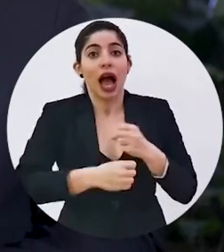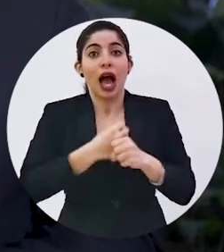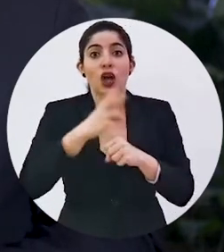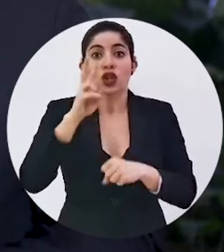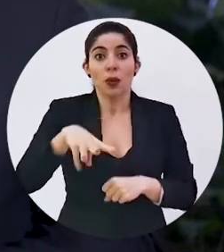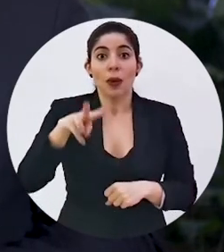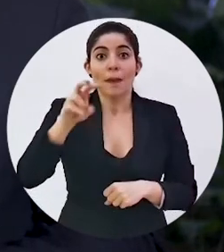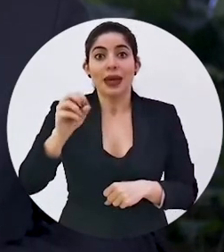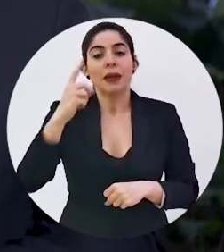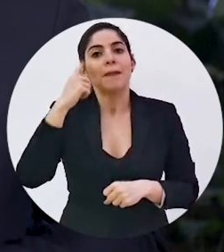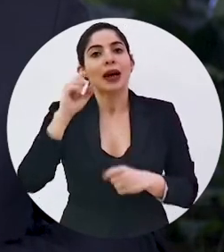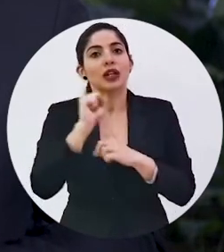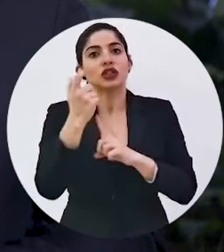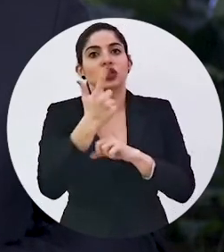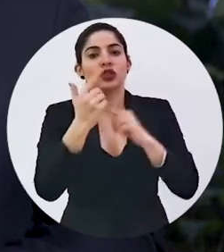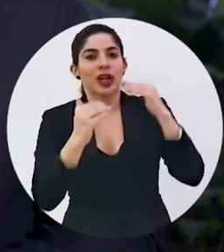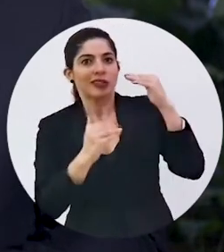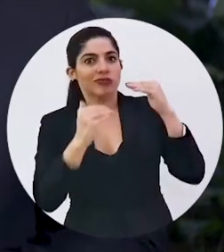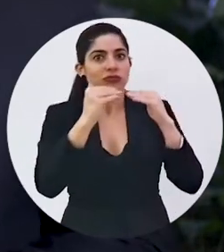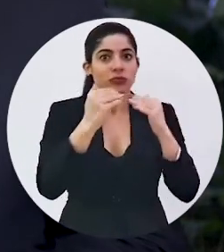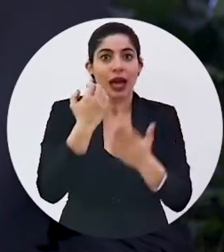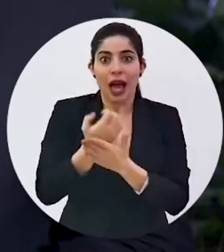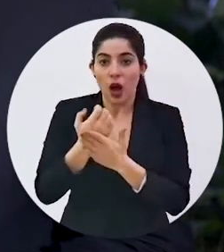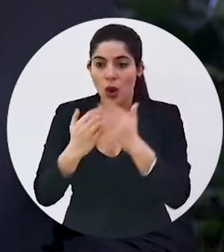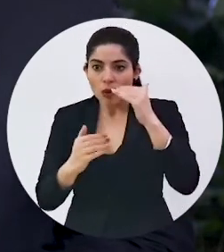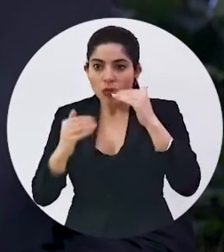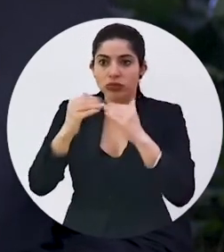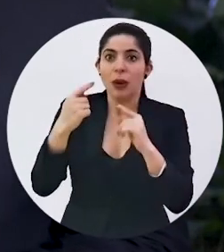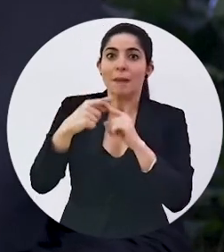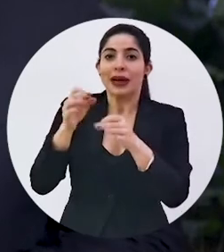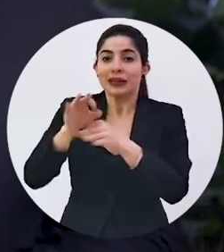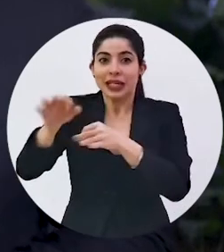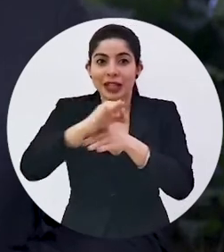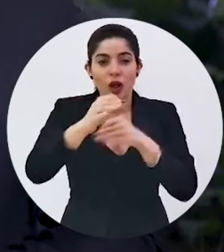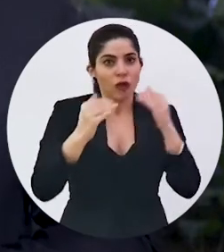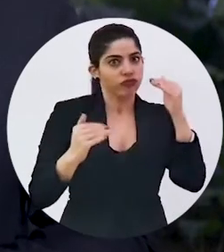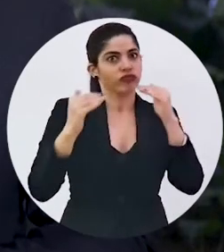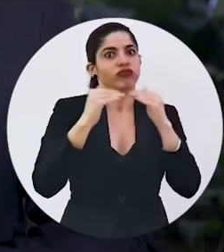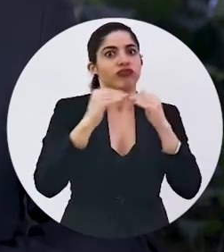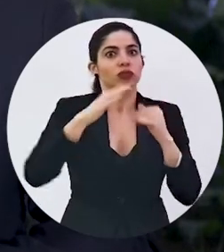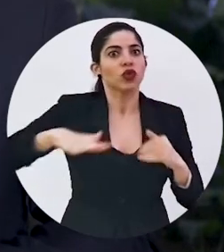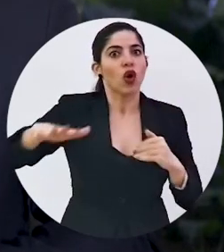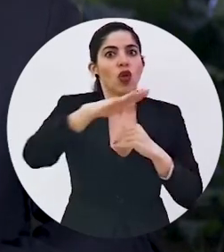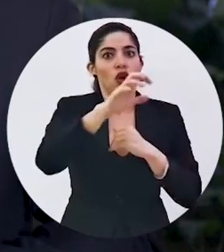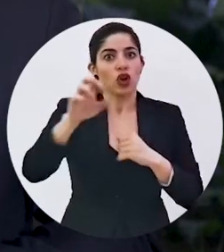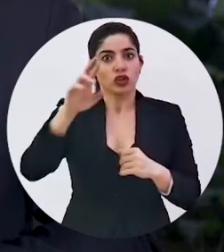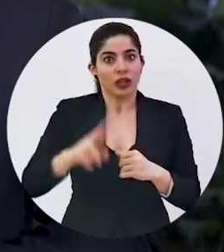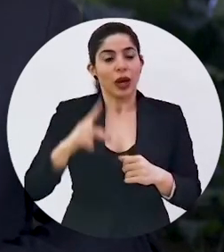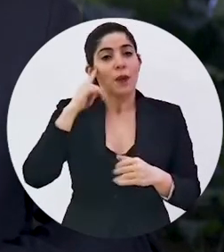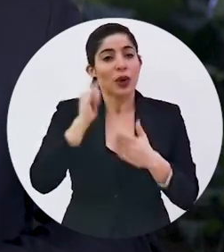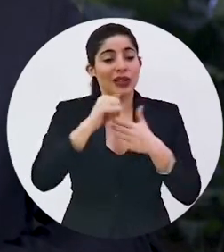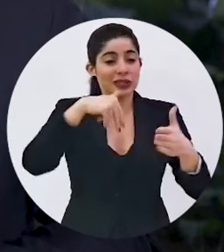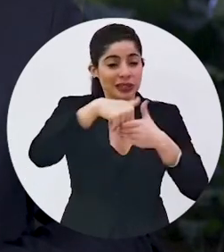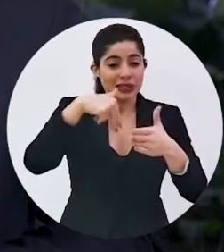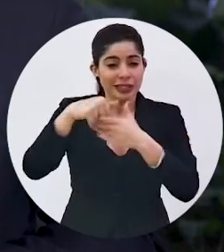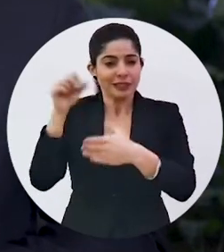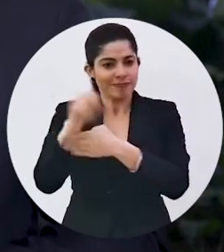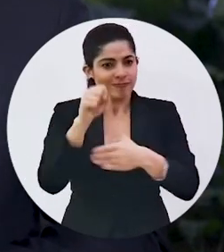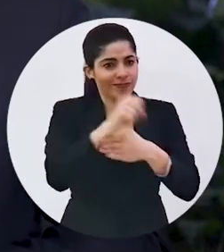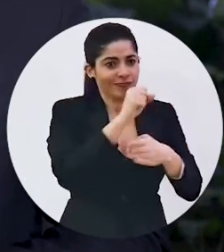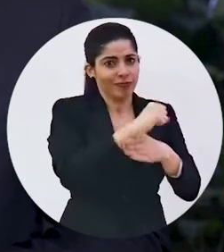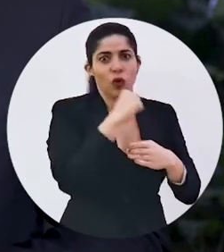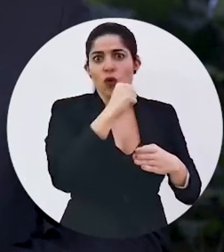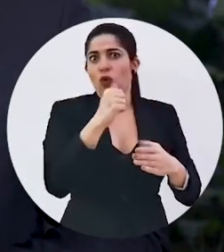Dedicaremos el año 2020 a reducir las brechas sociales, económicas y territoriales en Costa Rica. Para ello, seguiremos